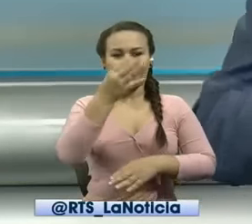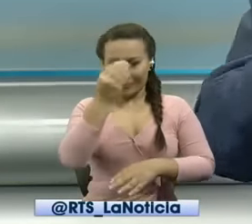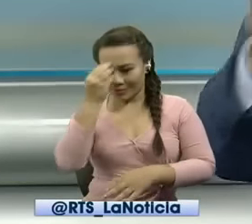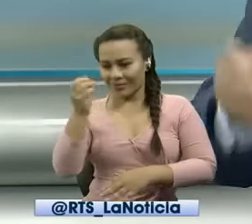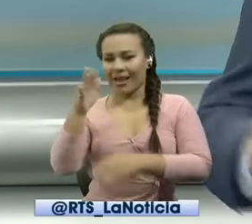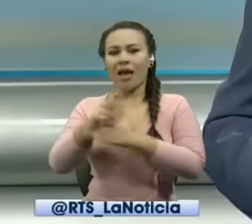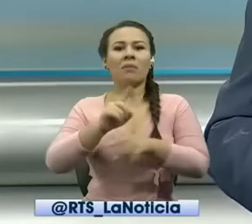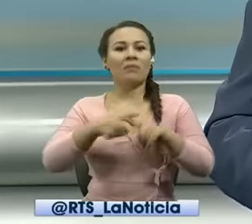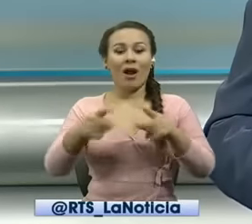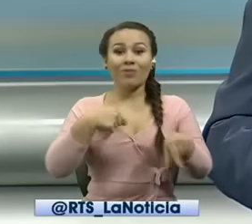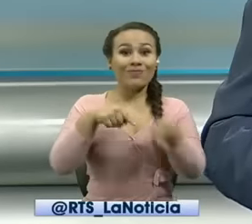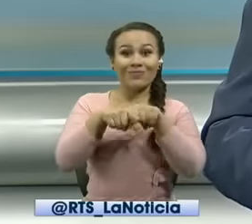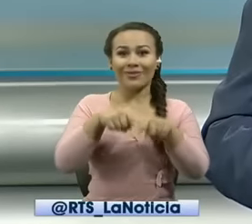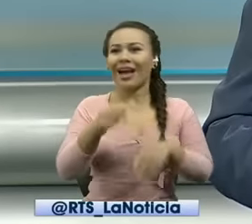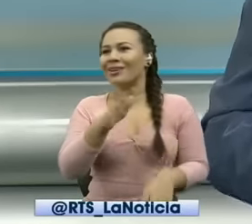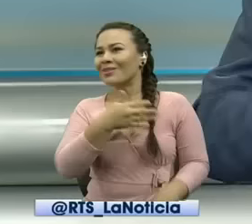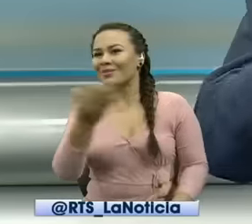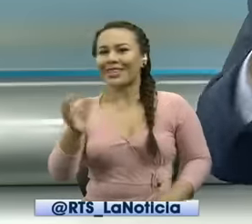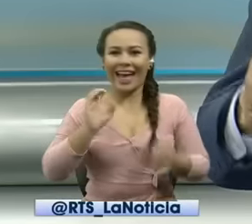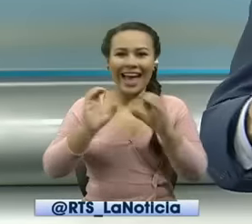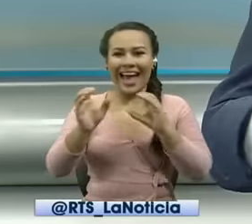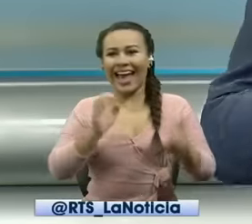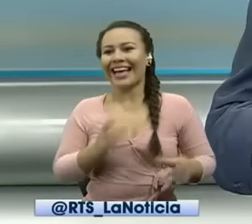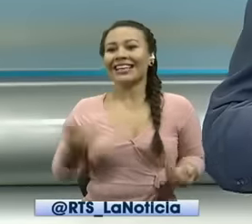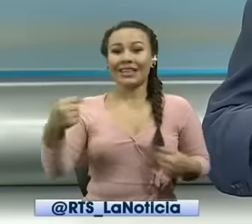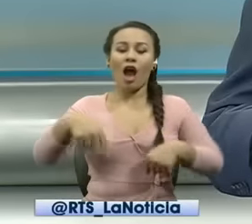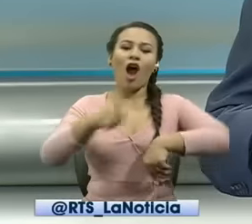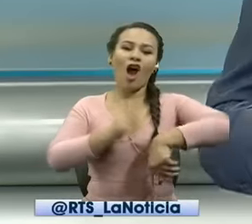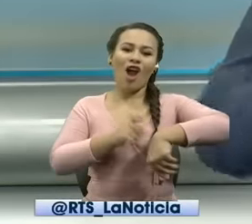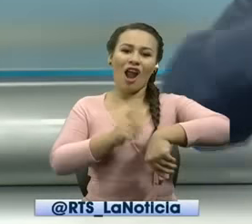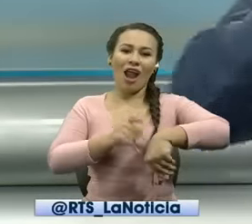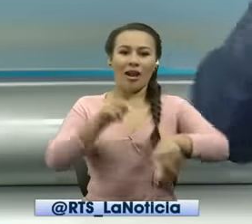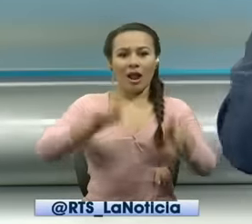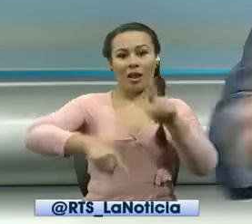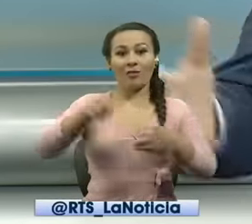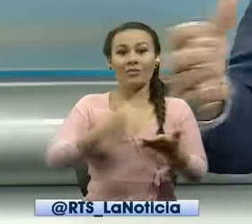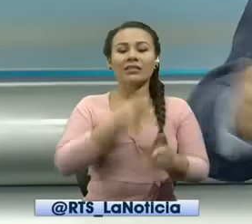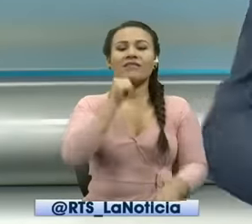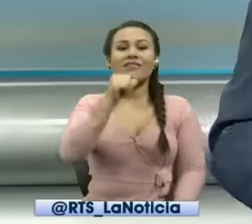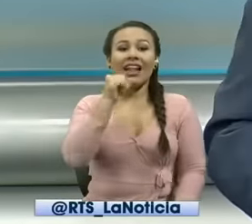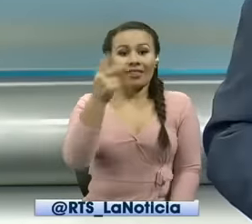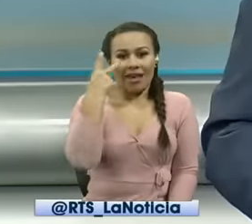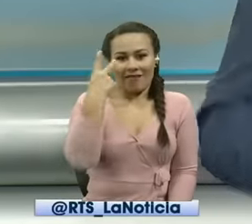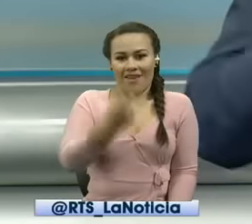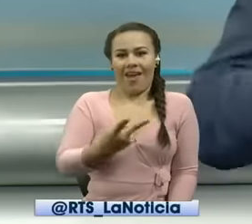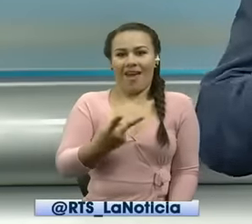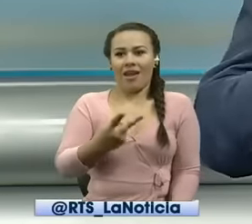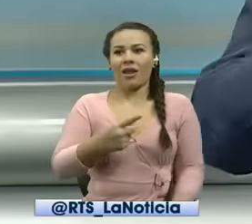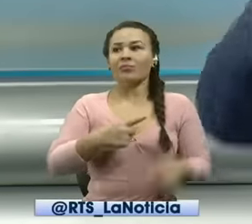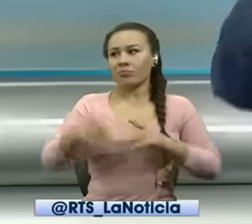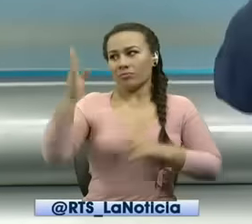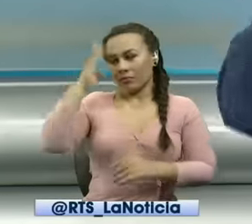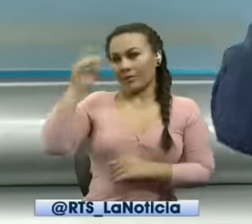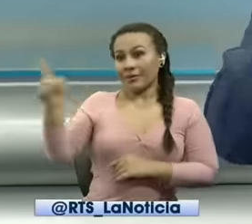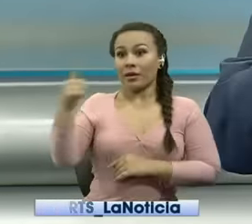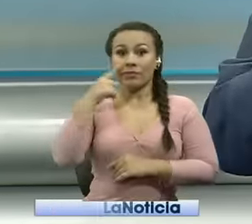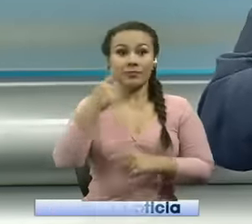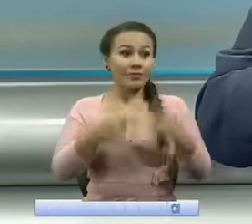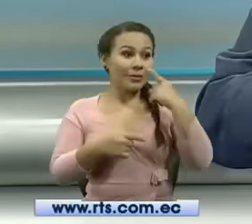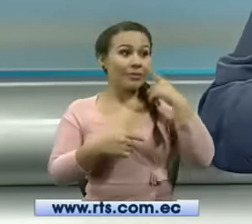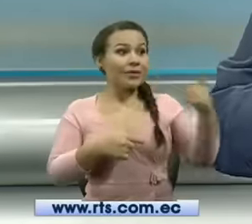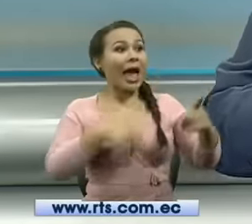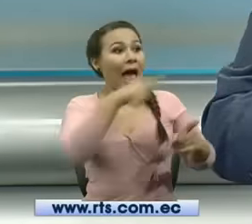y etc y por cuestiones de horarios a veces ni nos veíamos sino que sabíamos por pantalla